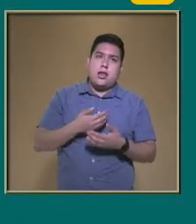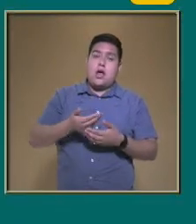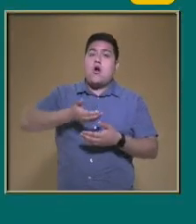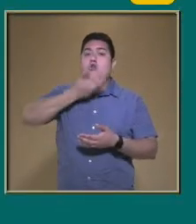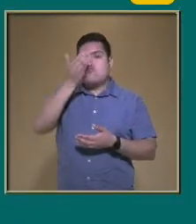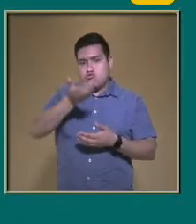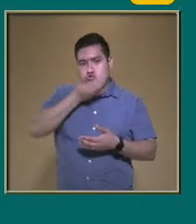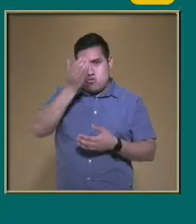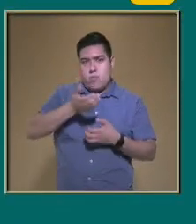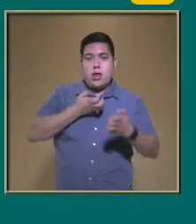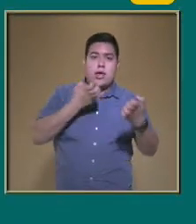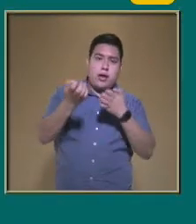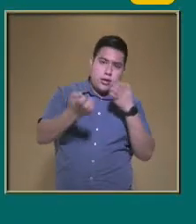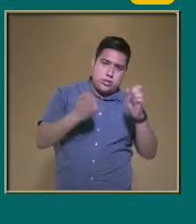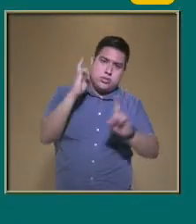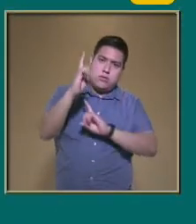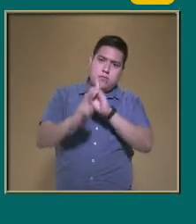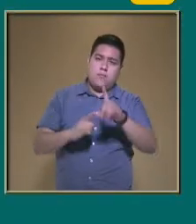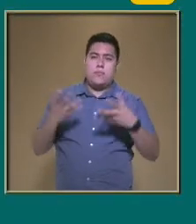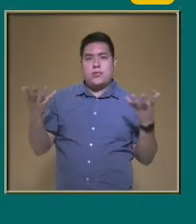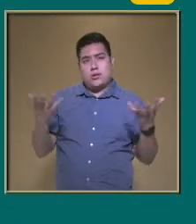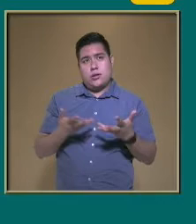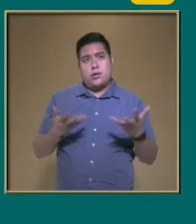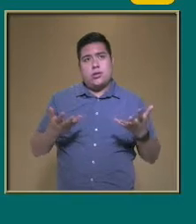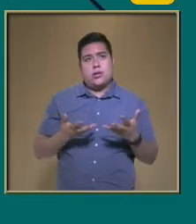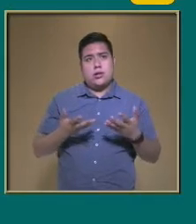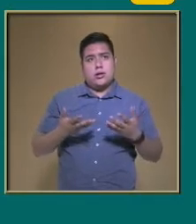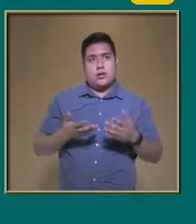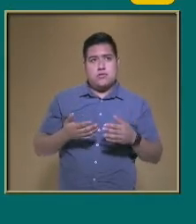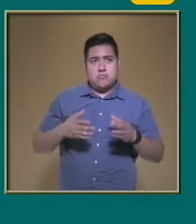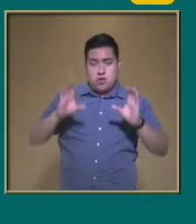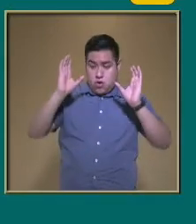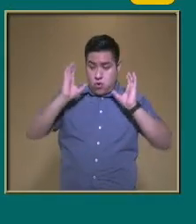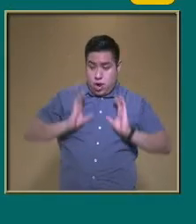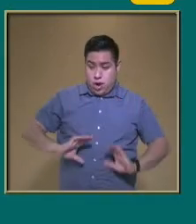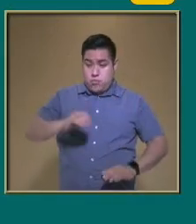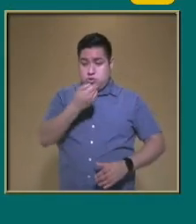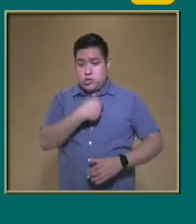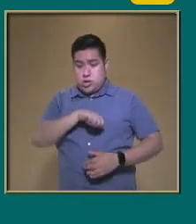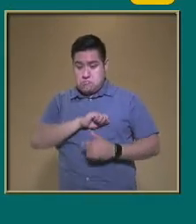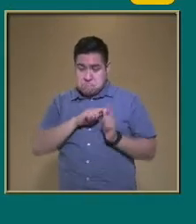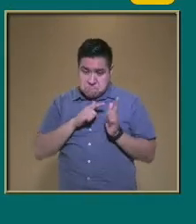actividad física Les permitió Preservar Un adecuado Estado de salud